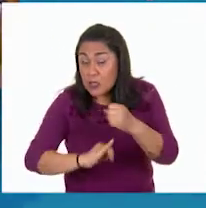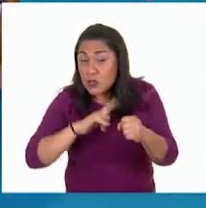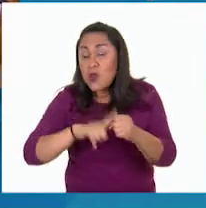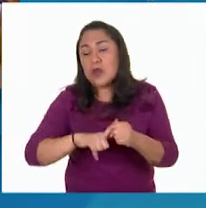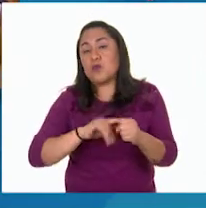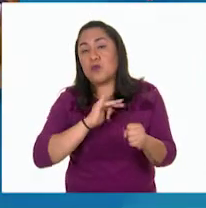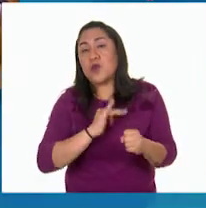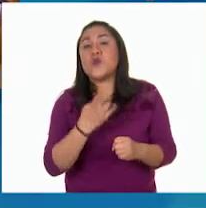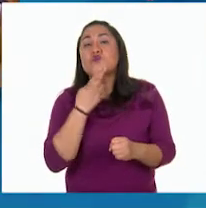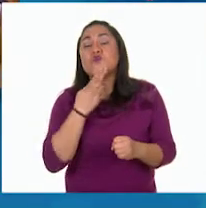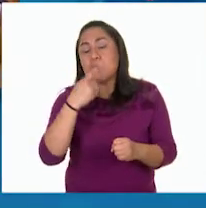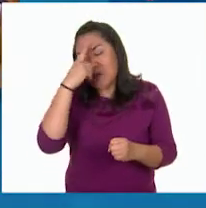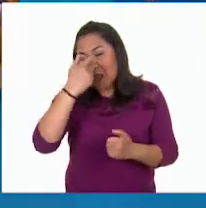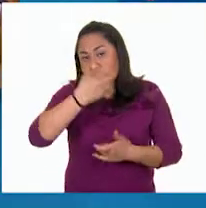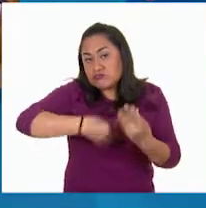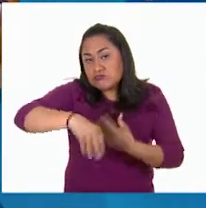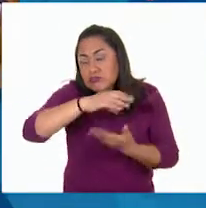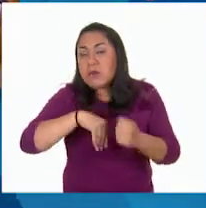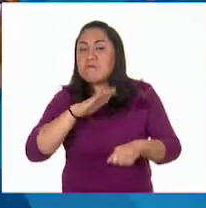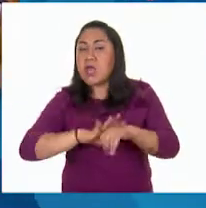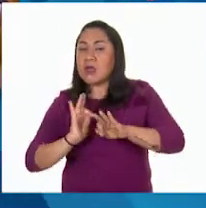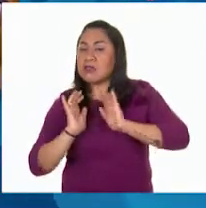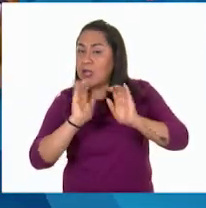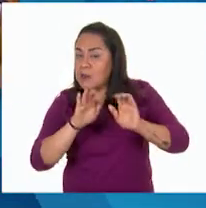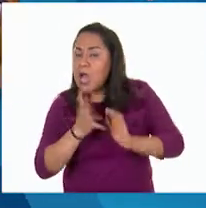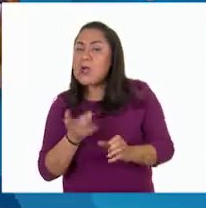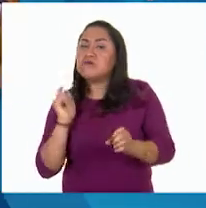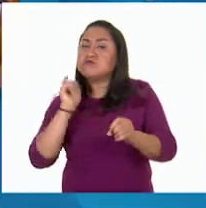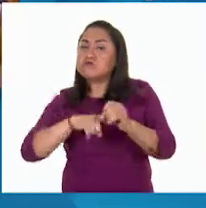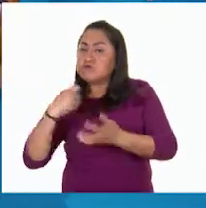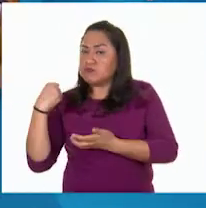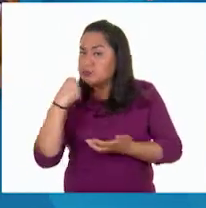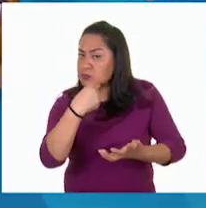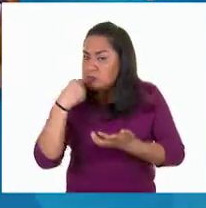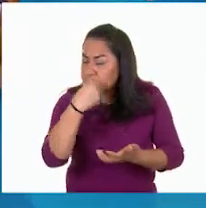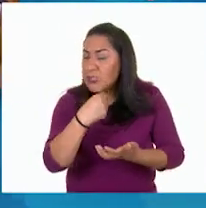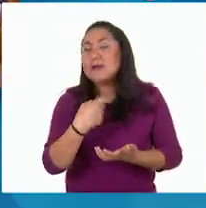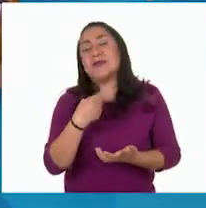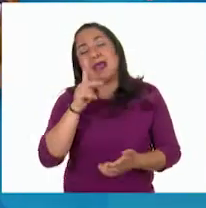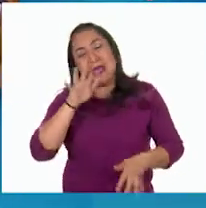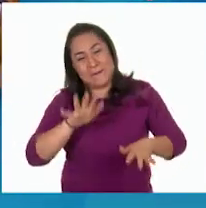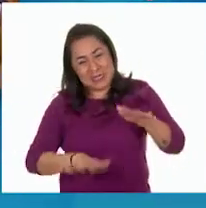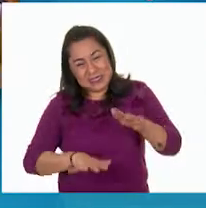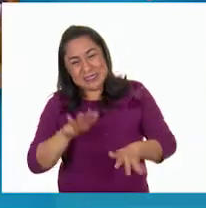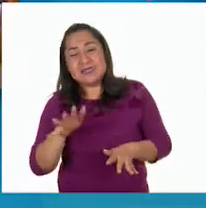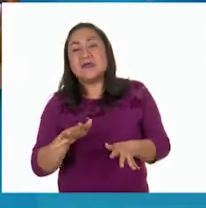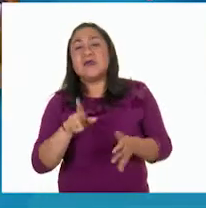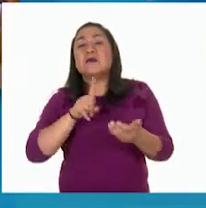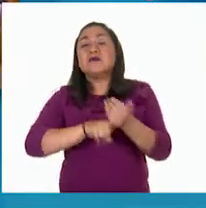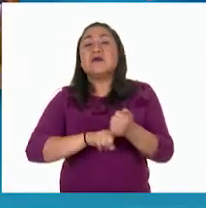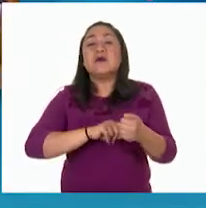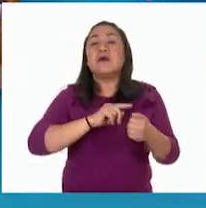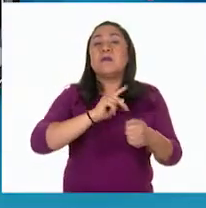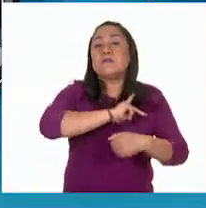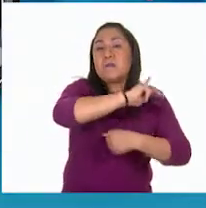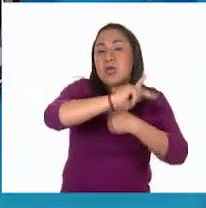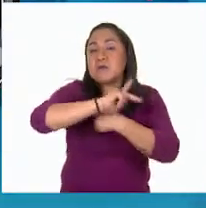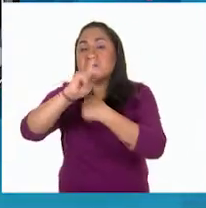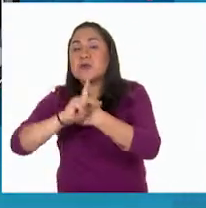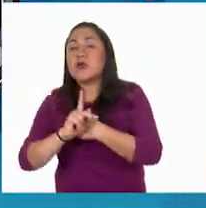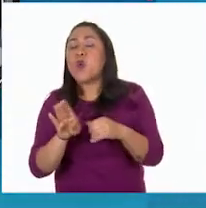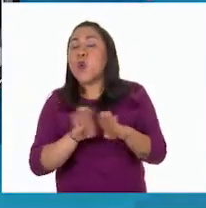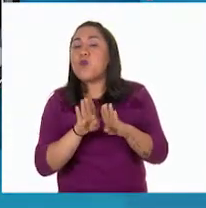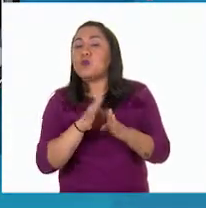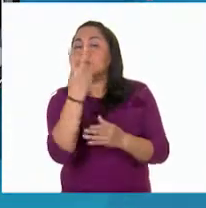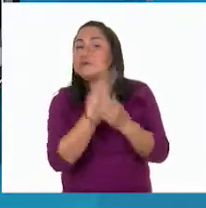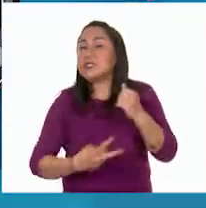competitividad, genera empleos, inversión, pero a la vez, genera una interdependencia entre los países. Así